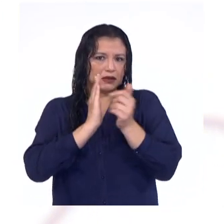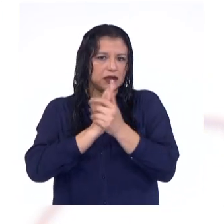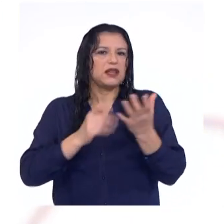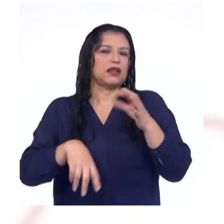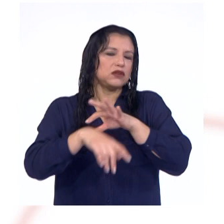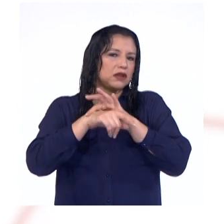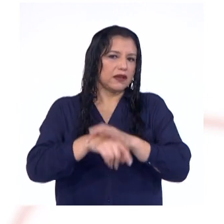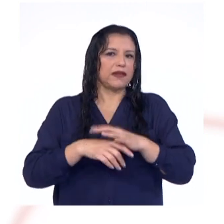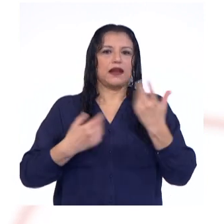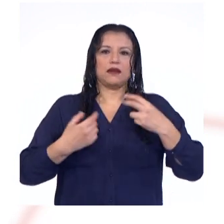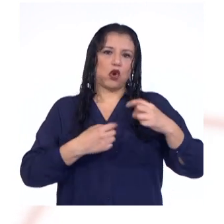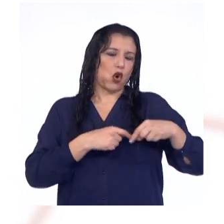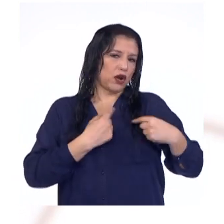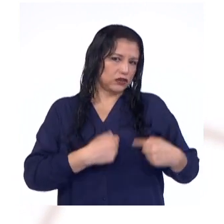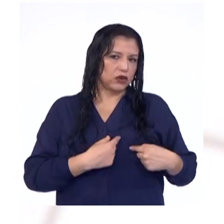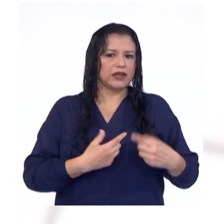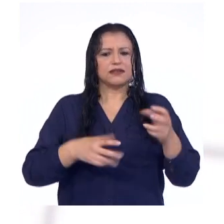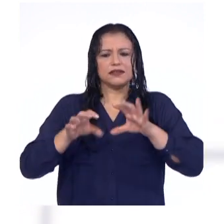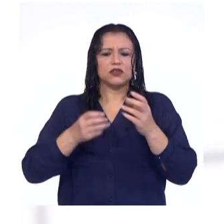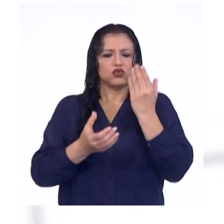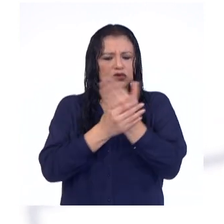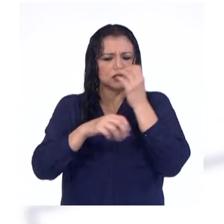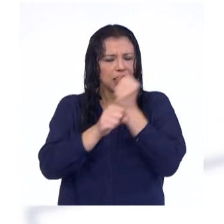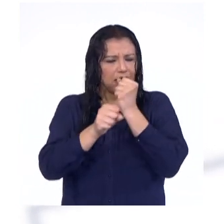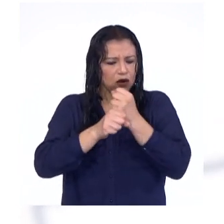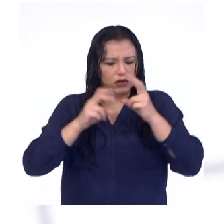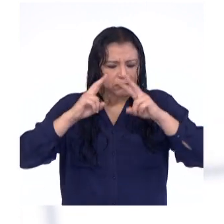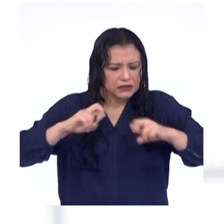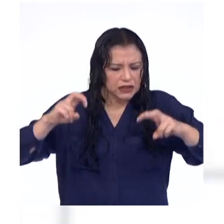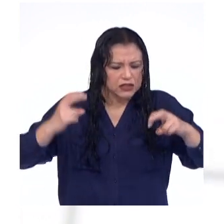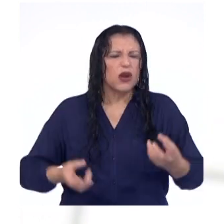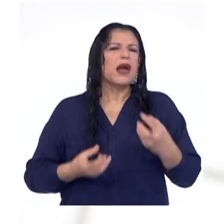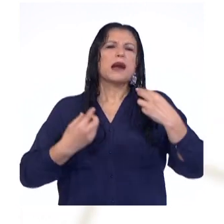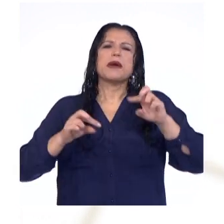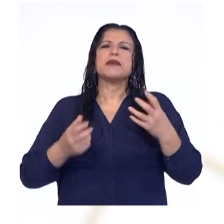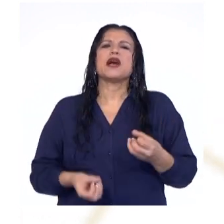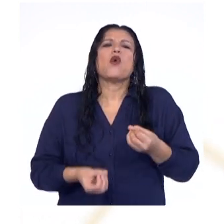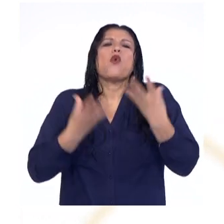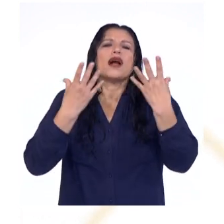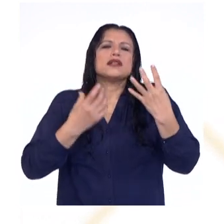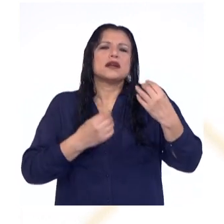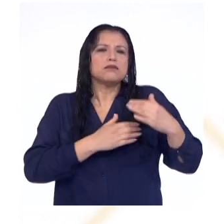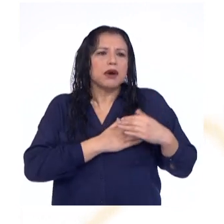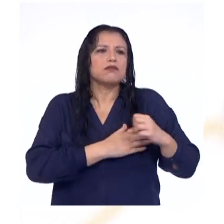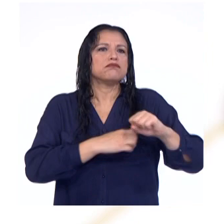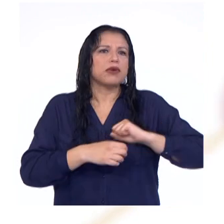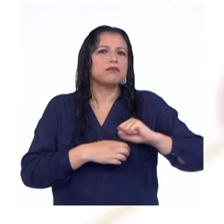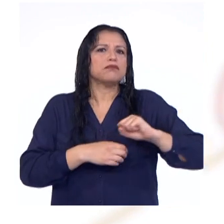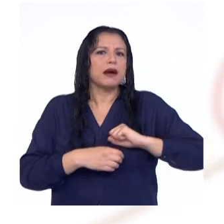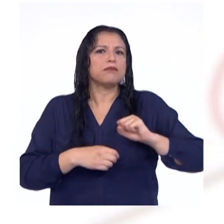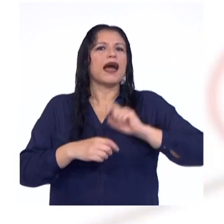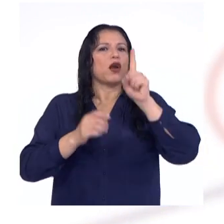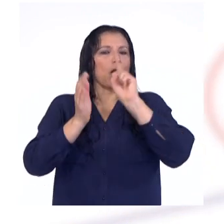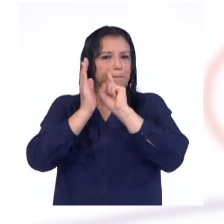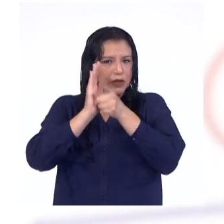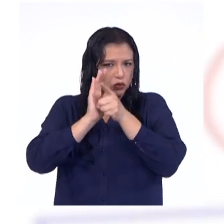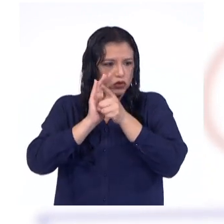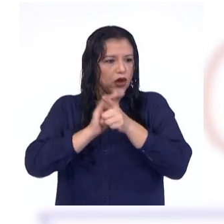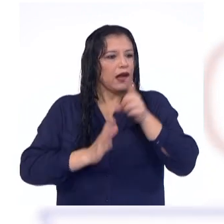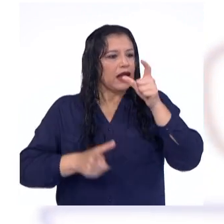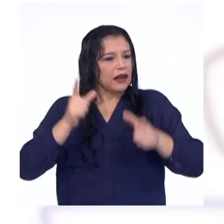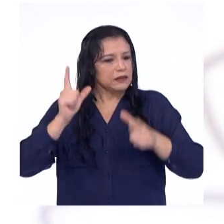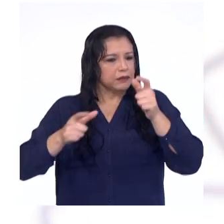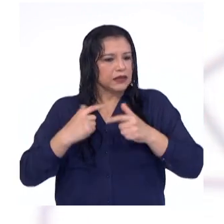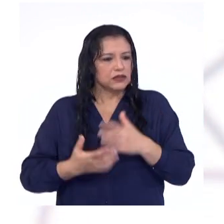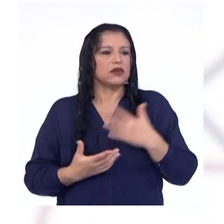y está desarrollando un trabajo de investigación que permita determinar cuántas pulsaciones por minuto tienen las personas turistas, todos ellos